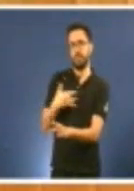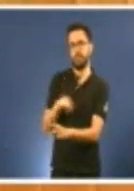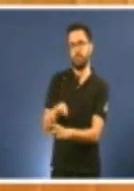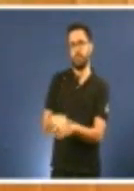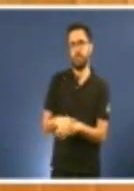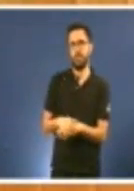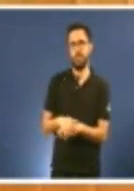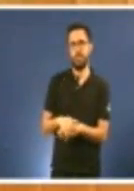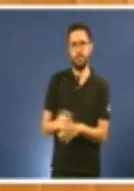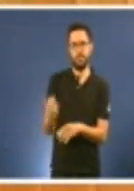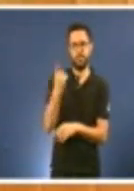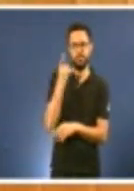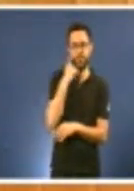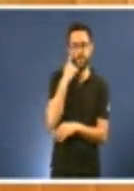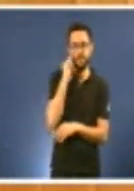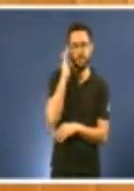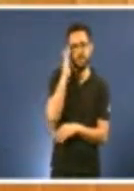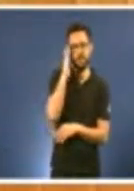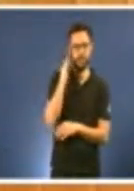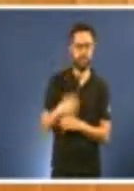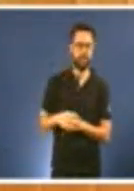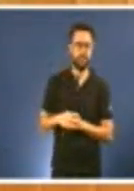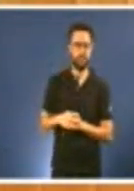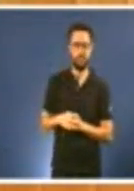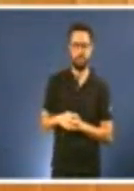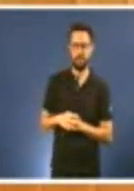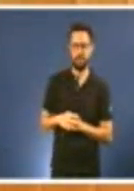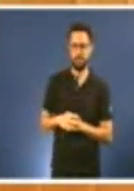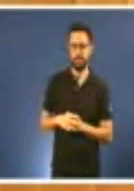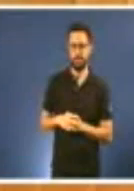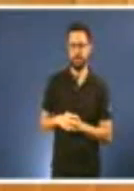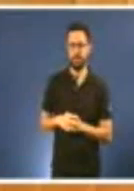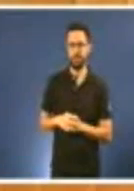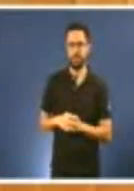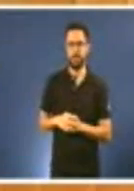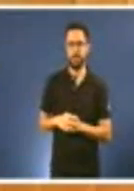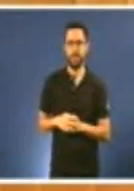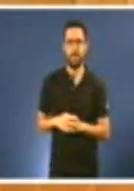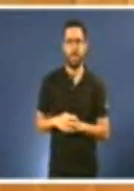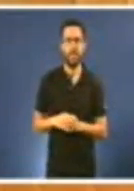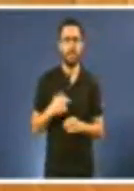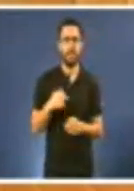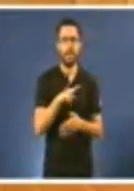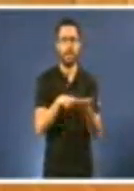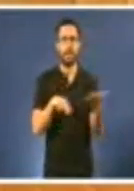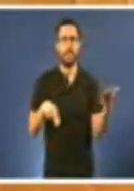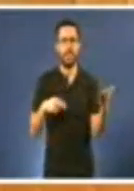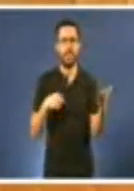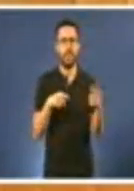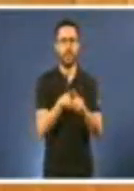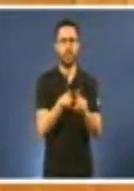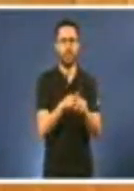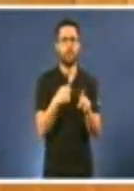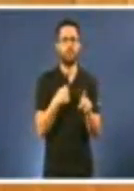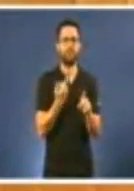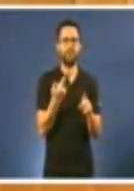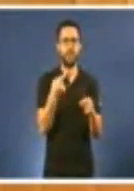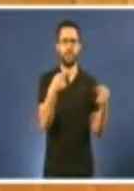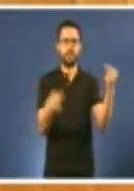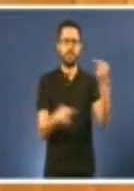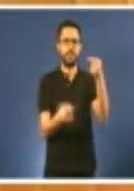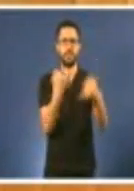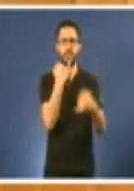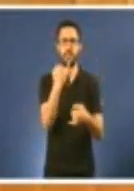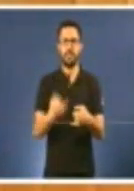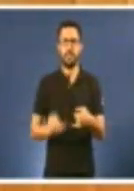Mire, unha Galicia con unha gran brecha demográfica. Unha Galicia occidental